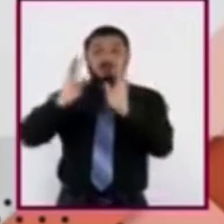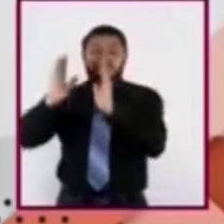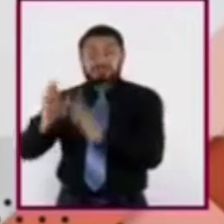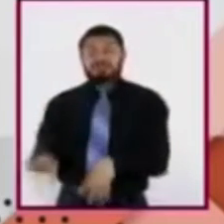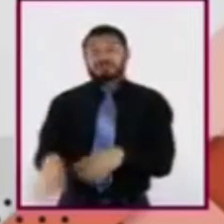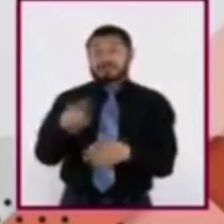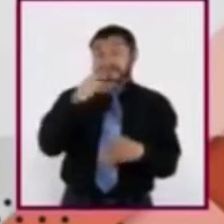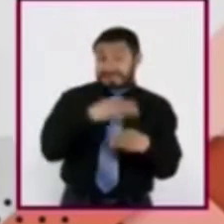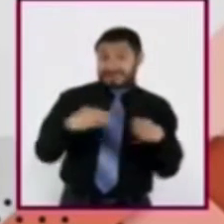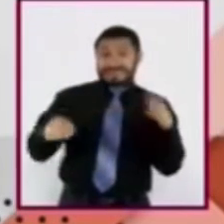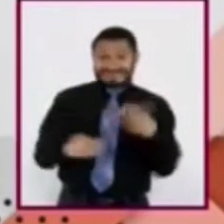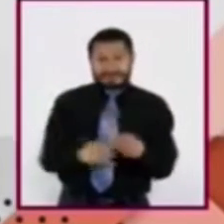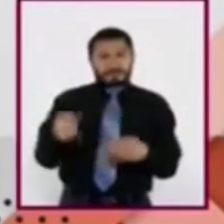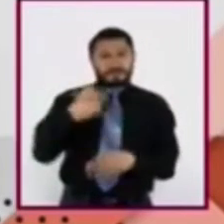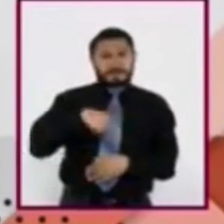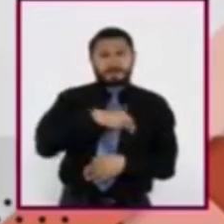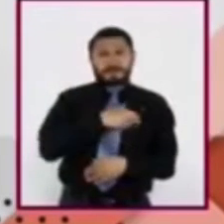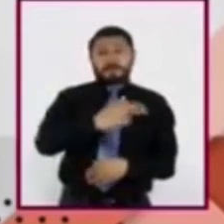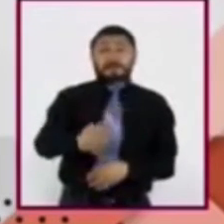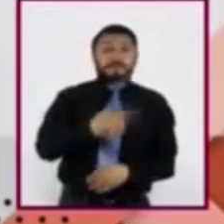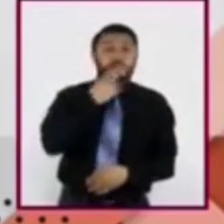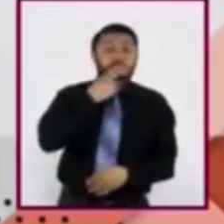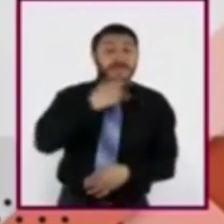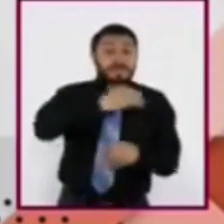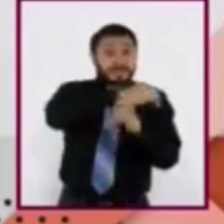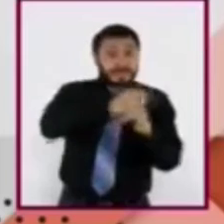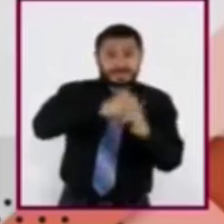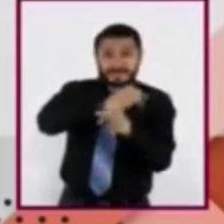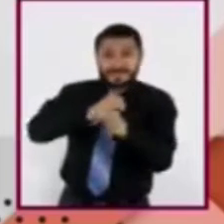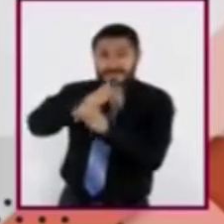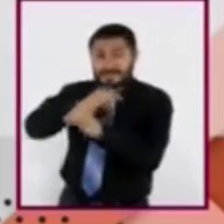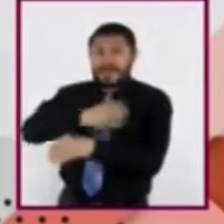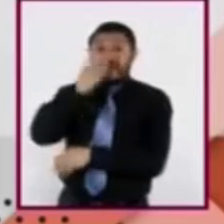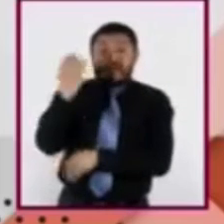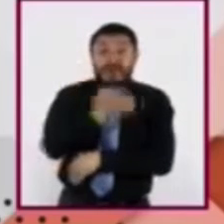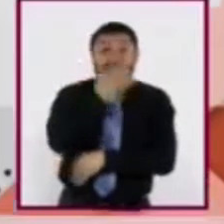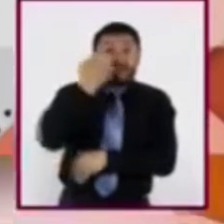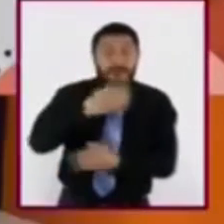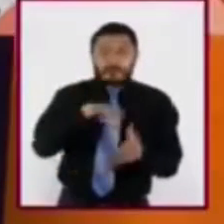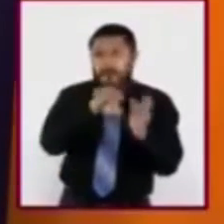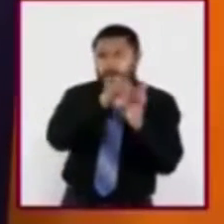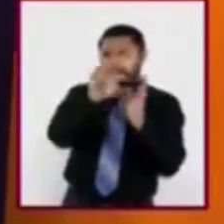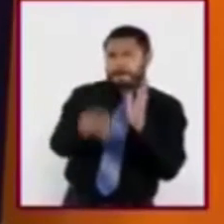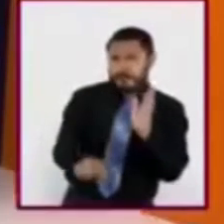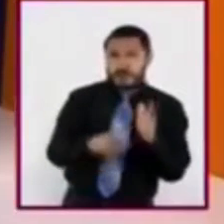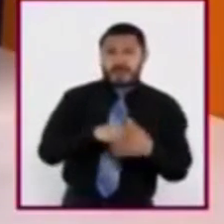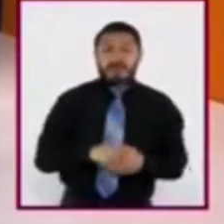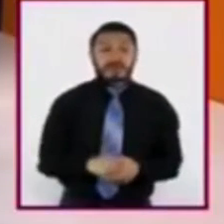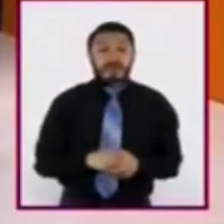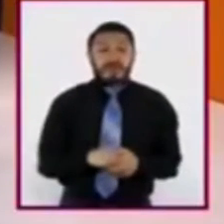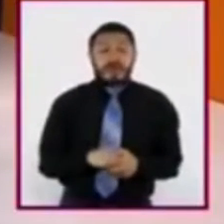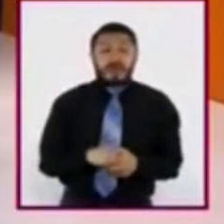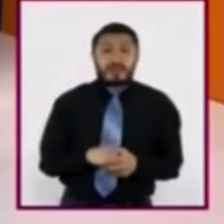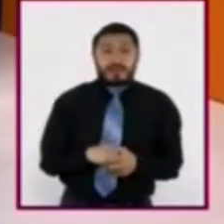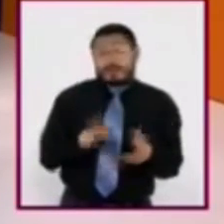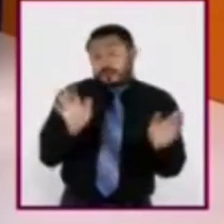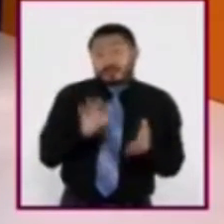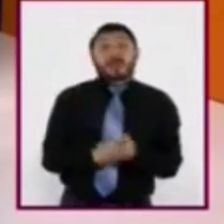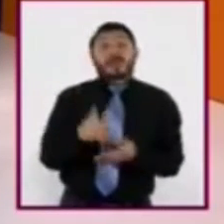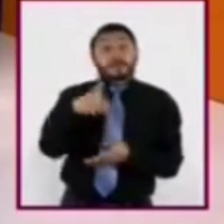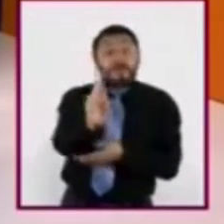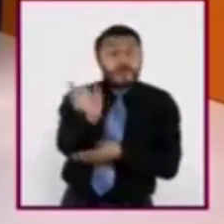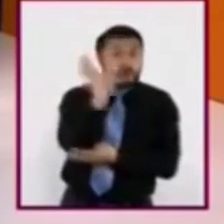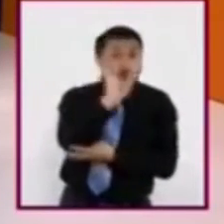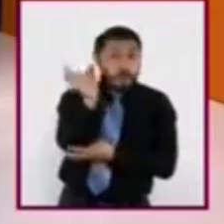los materiales que consultamos para realizar una investigación escolar, por ejemplo. Pero en el caso de las noticias,